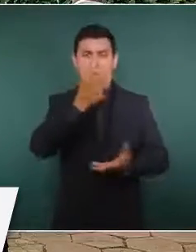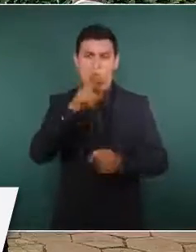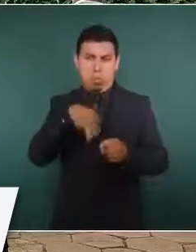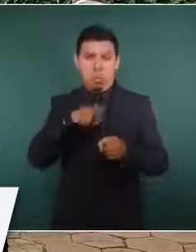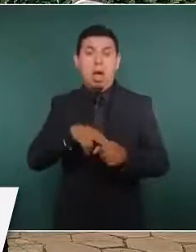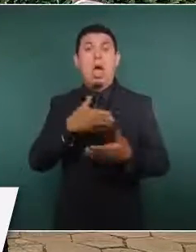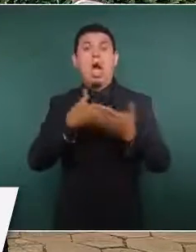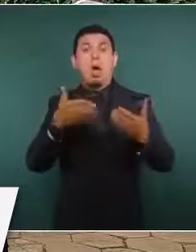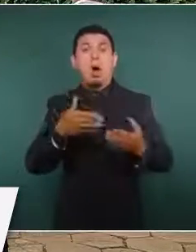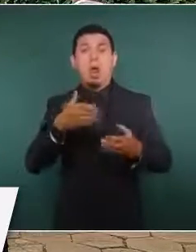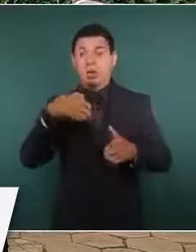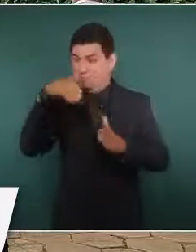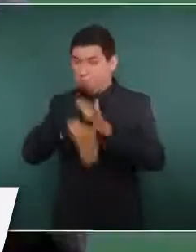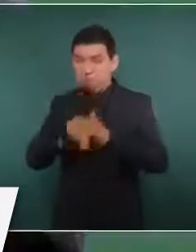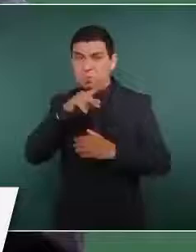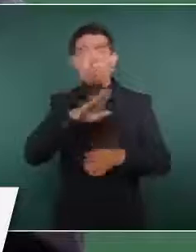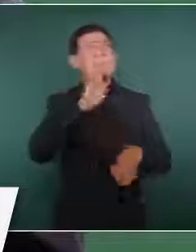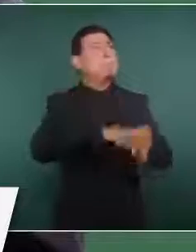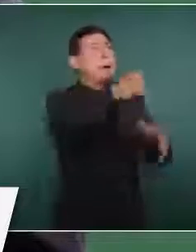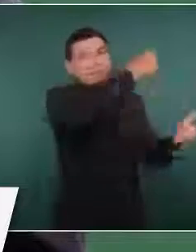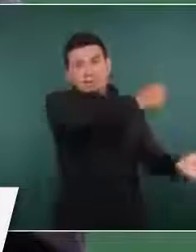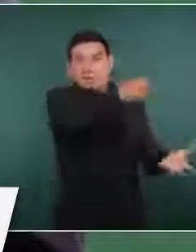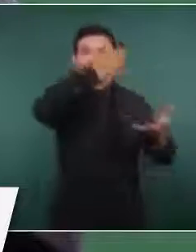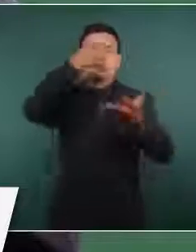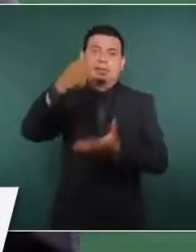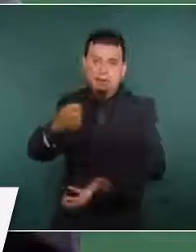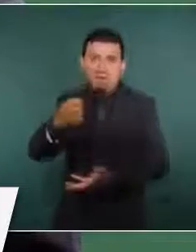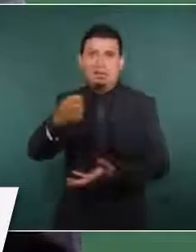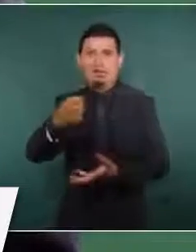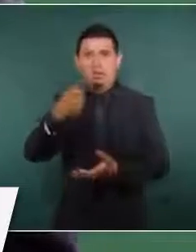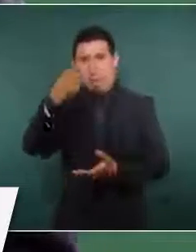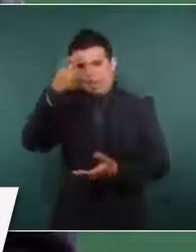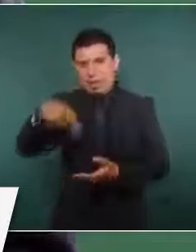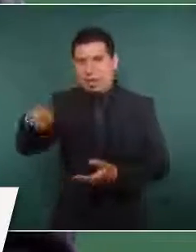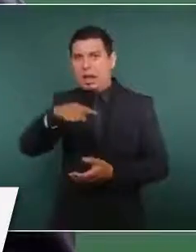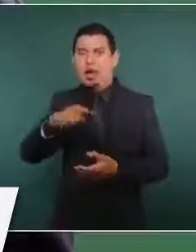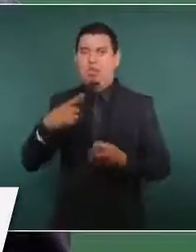me refiero a las aportaciones federales.